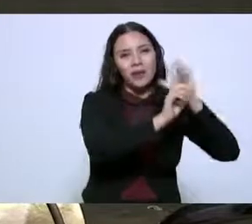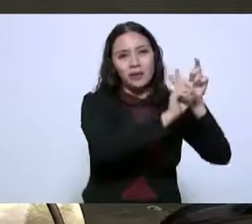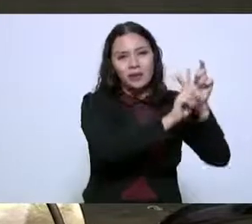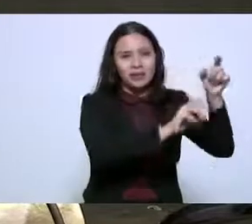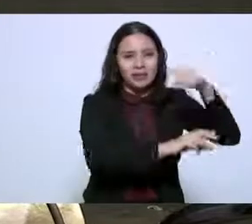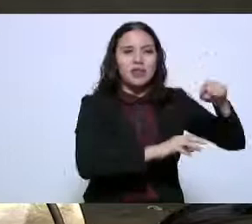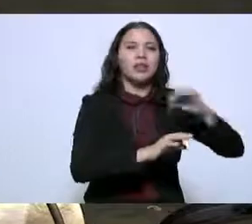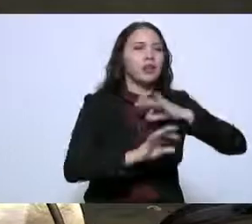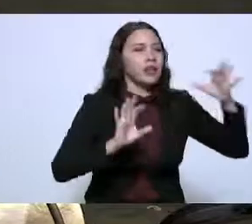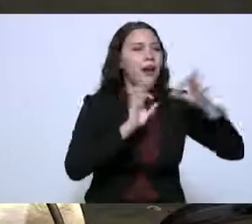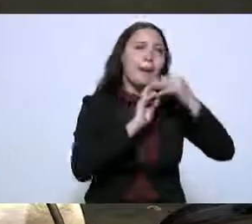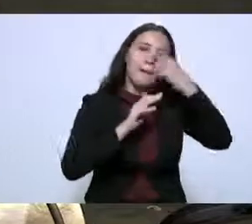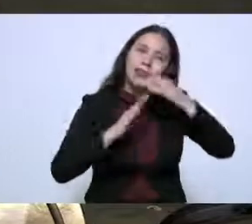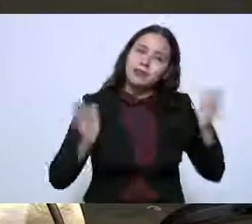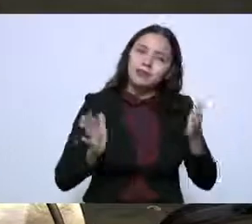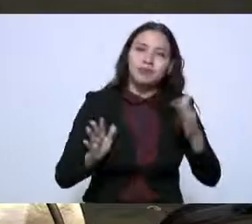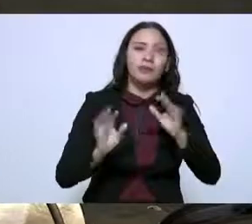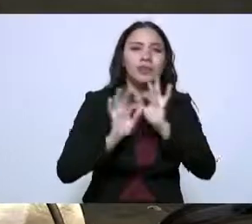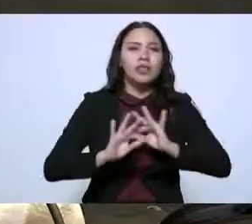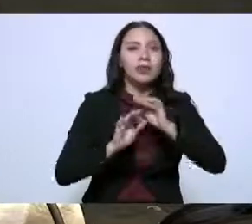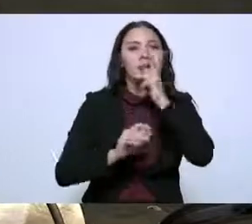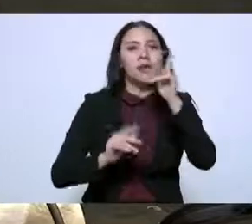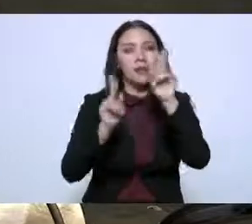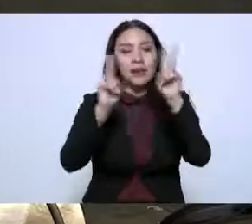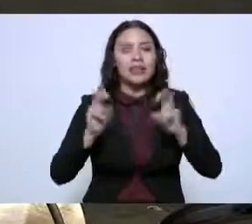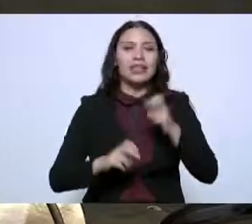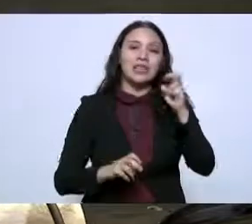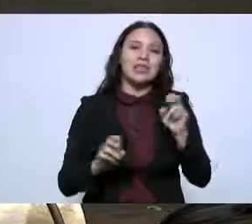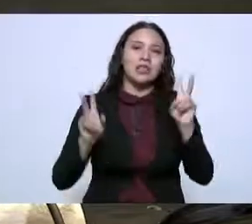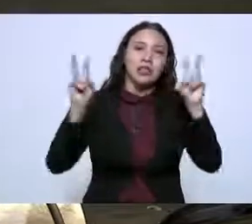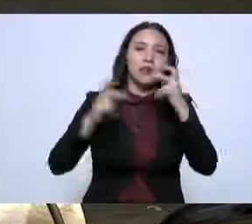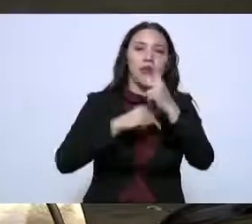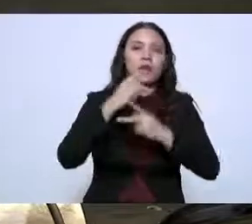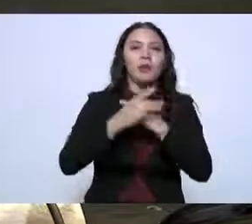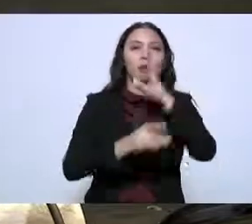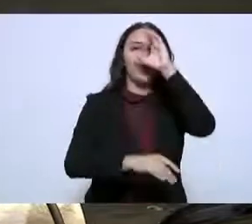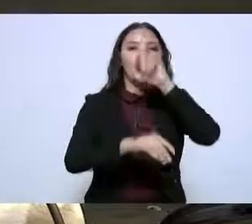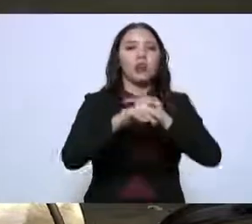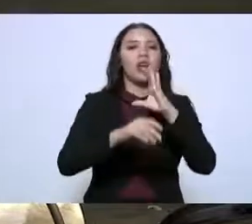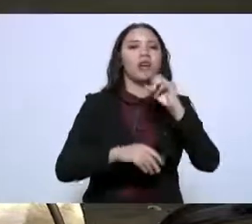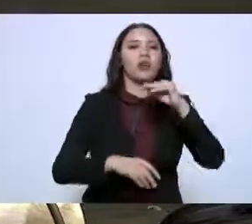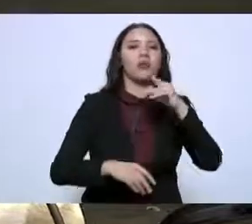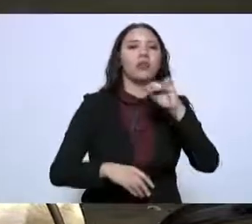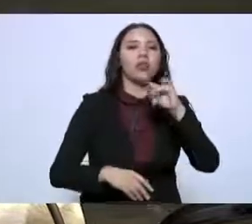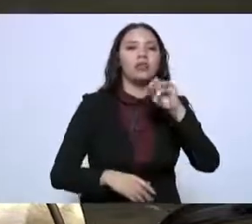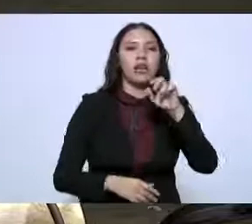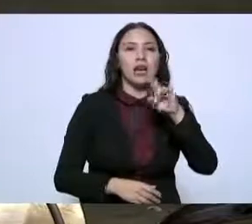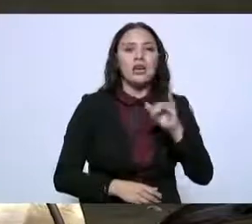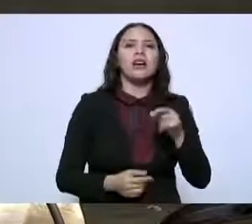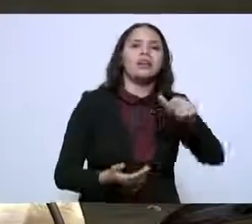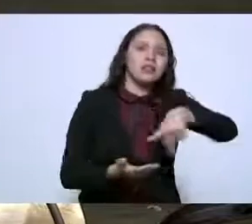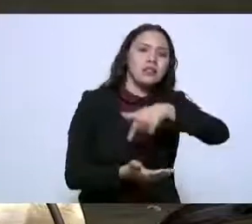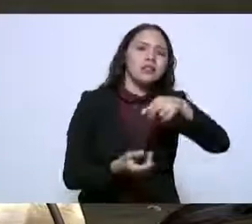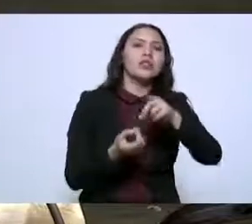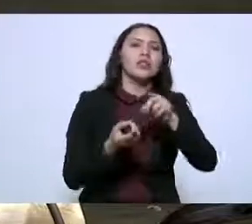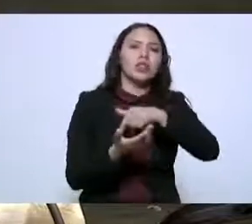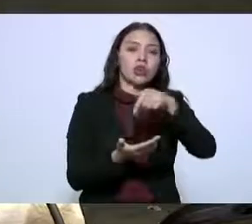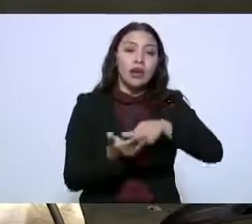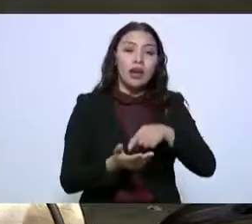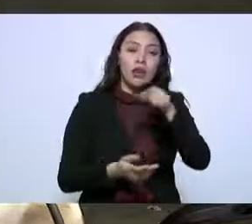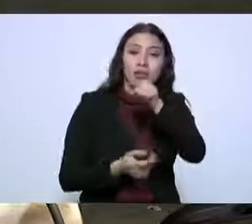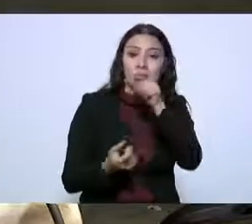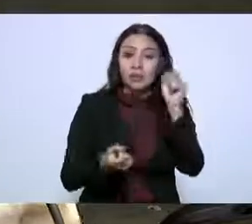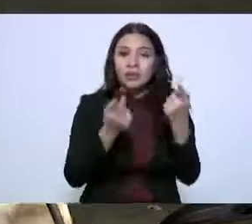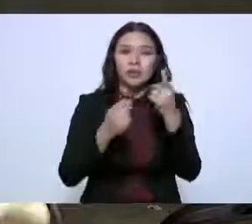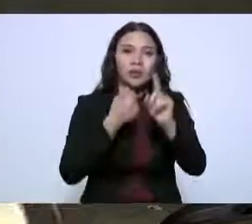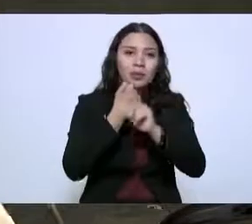construir la paz el programa cultura comunitaria se centra en los espacios que más nos necesitan